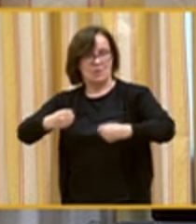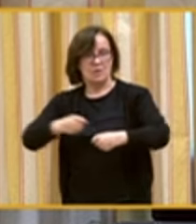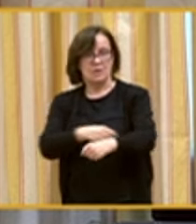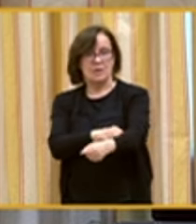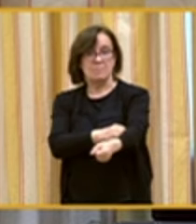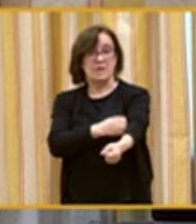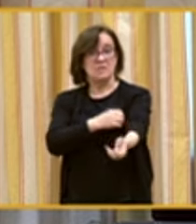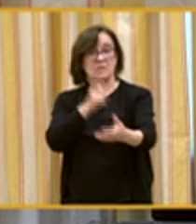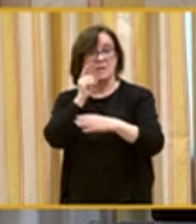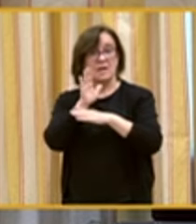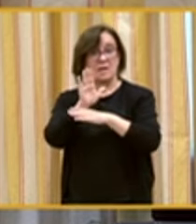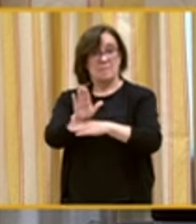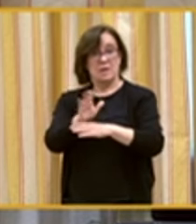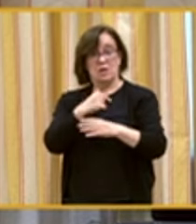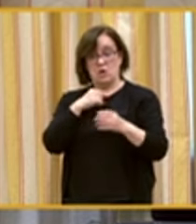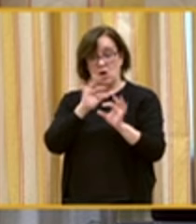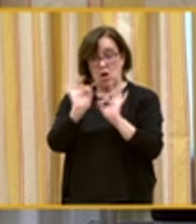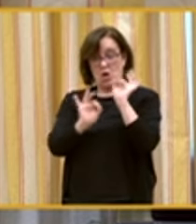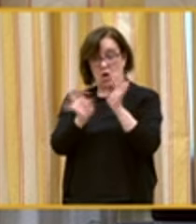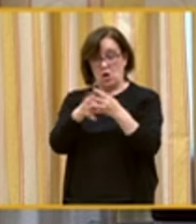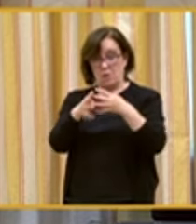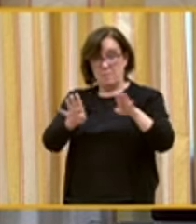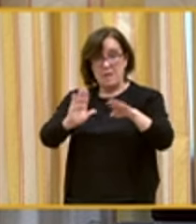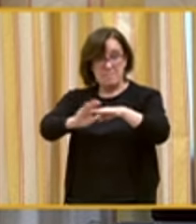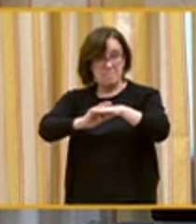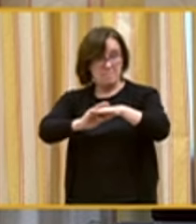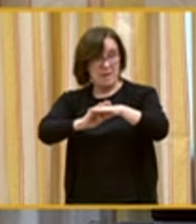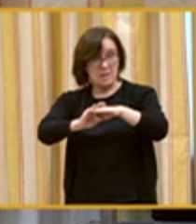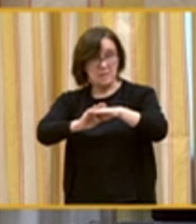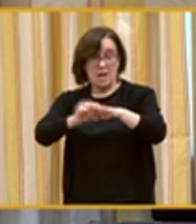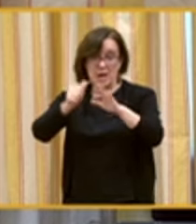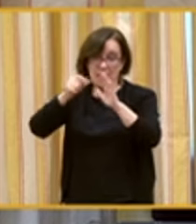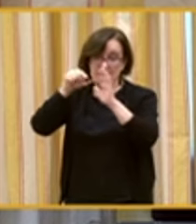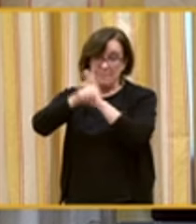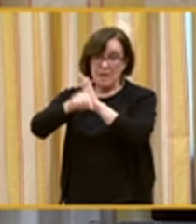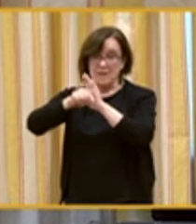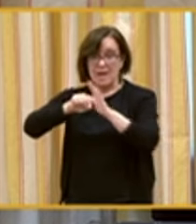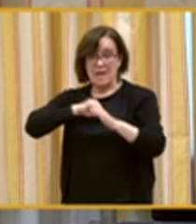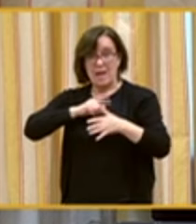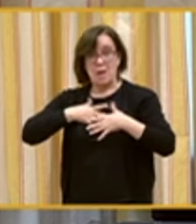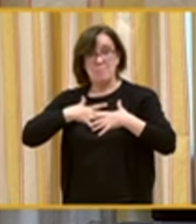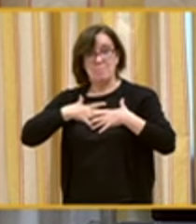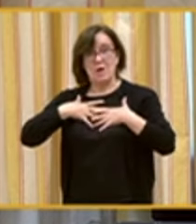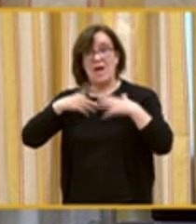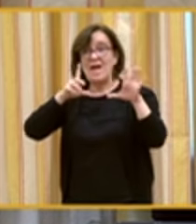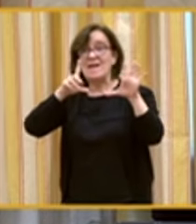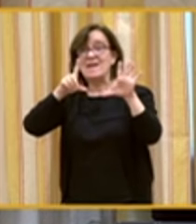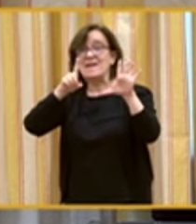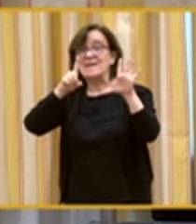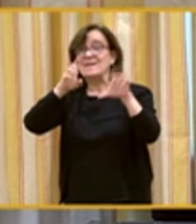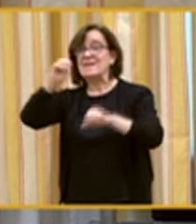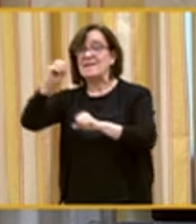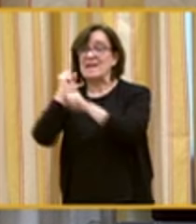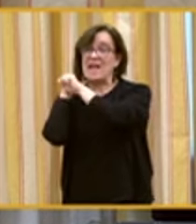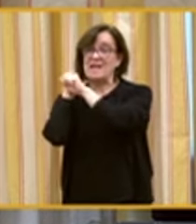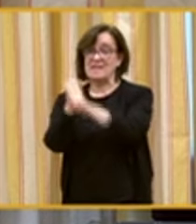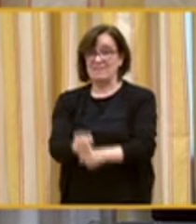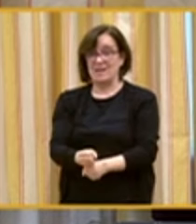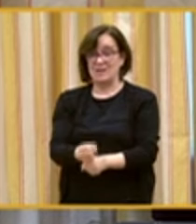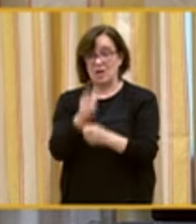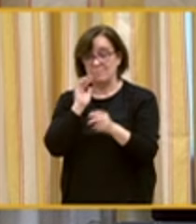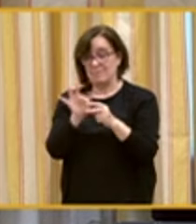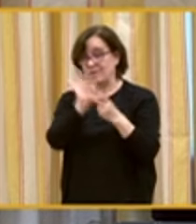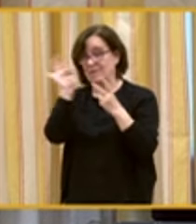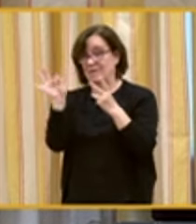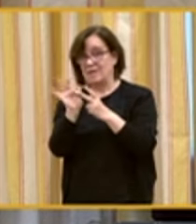Tras esta presentación de nuestra organización, y perdónenme lo de extensa, pero estamos emocionados por lo del 60 aniversario, le cedo la palabra